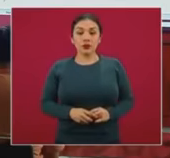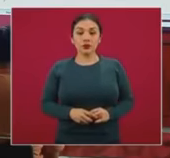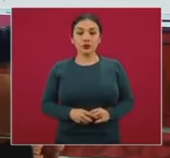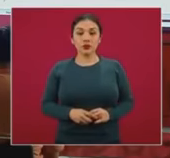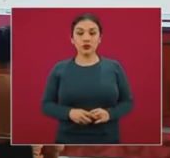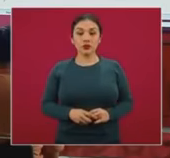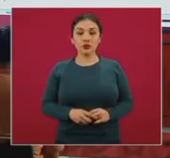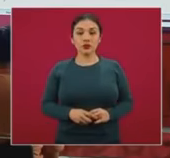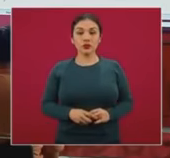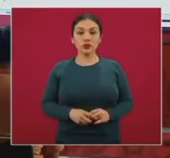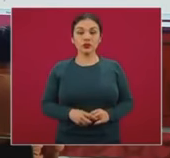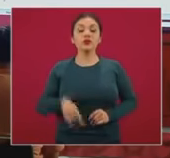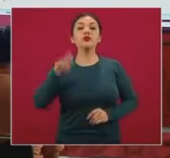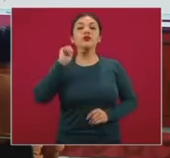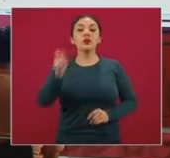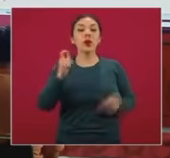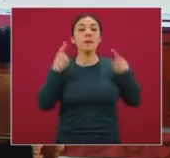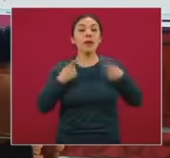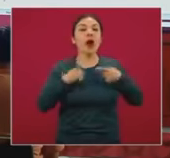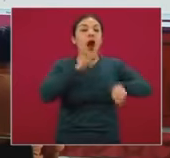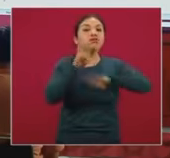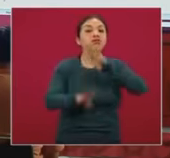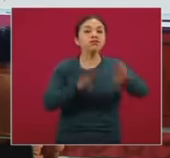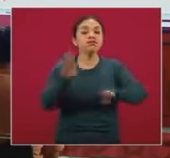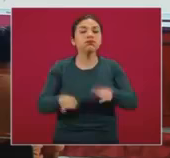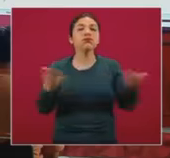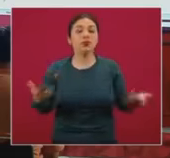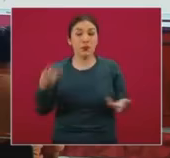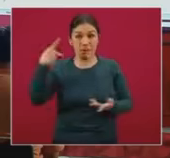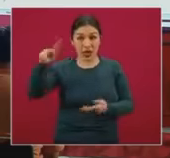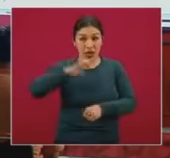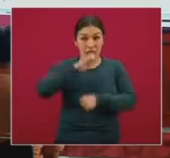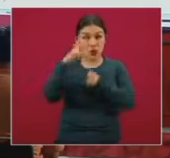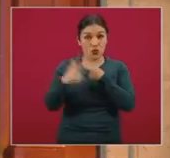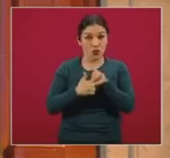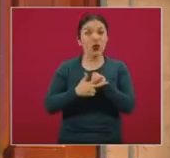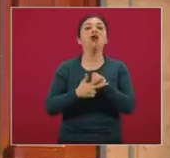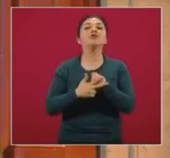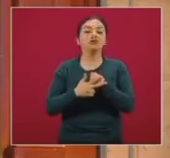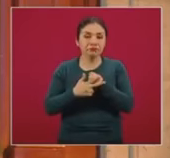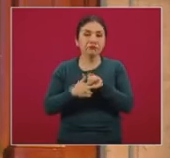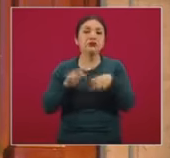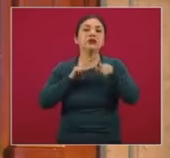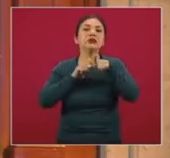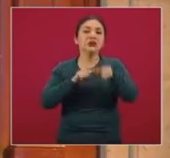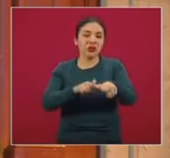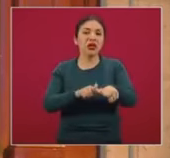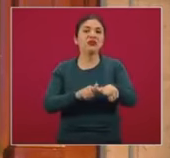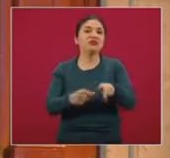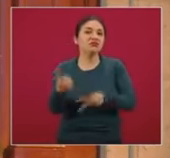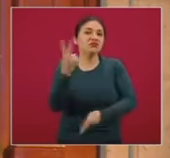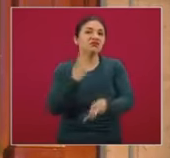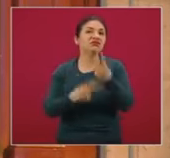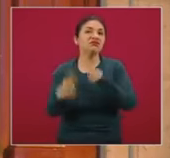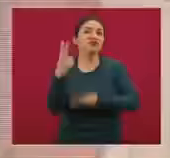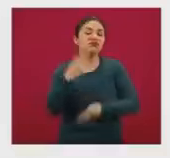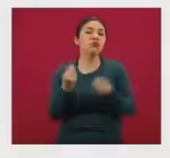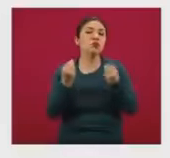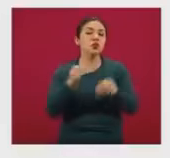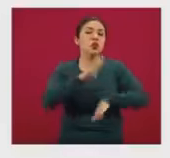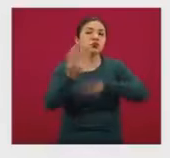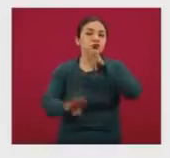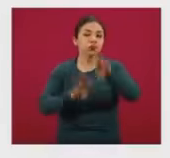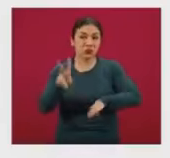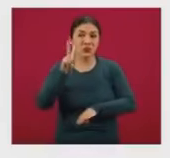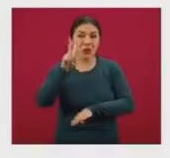el comportamiento de las defunciones. Europa continúa, como decíamos, la escalada de estas. Si vemos el